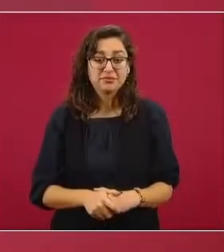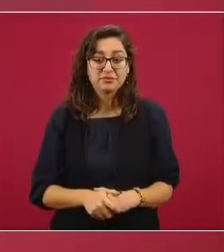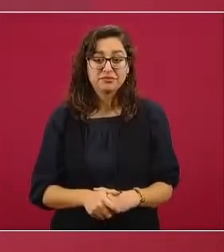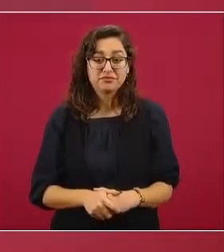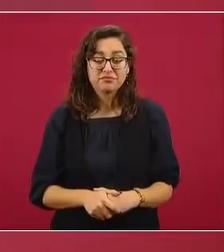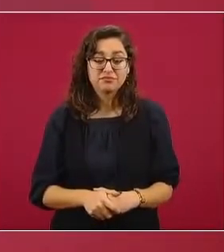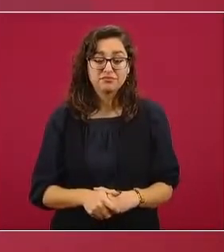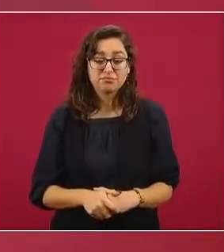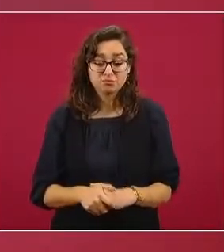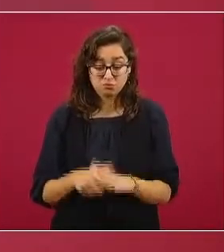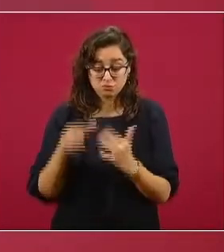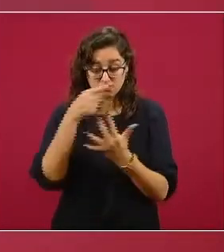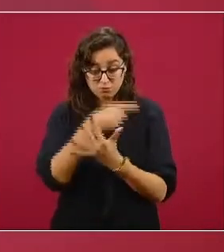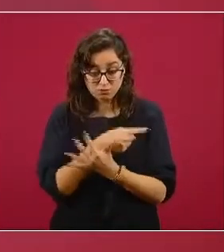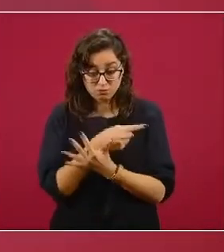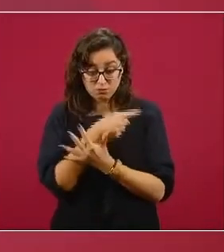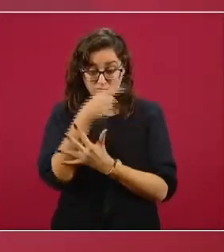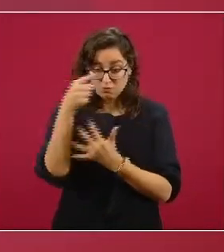principios.